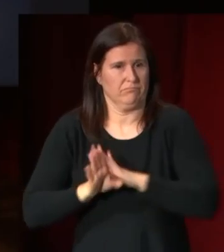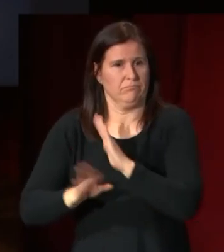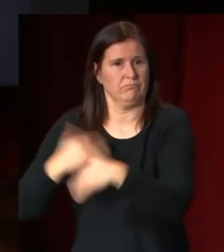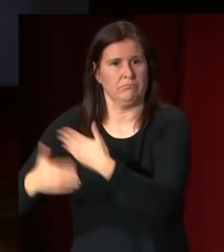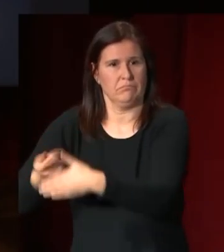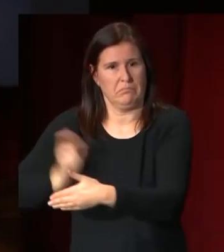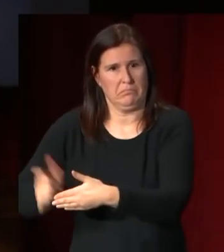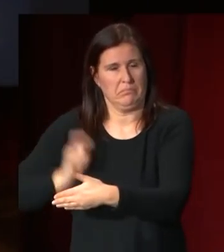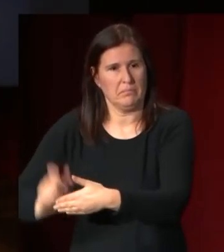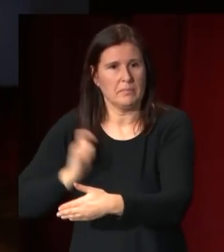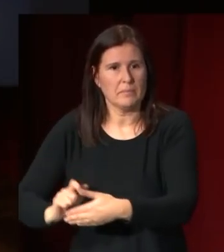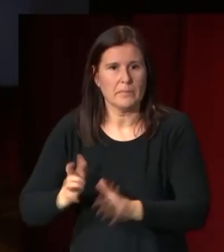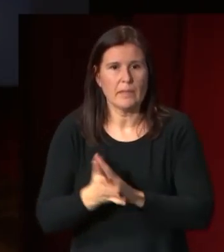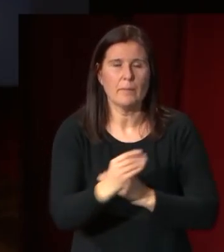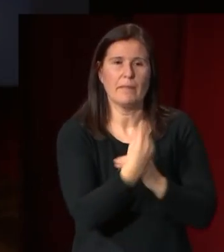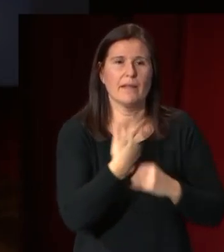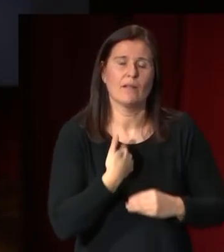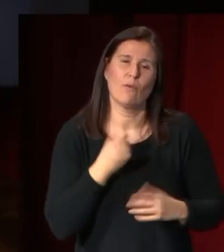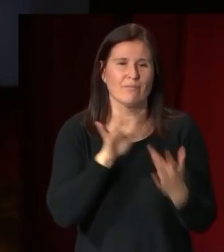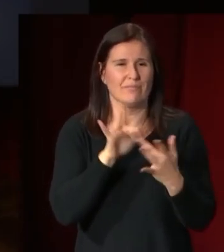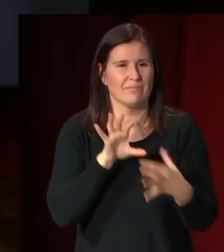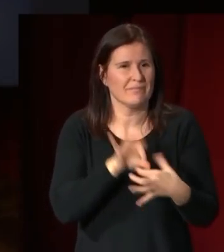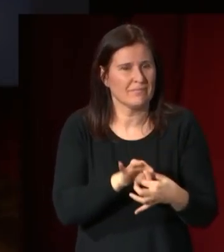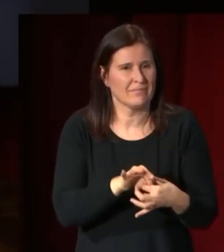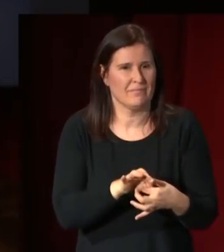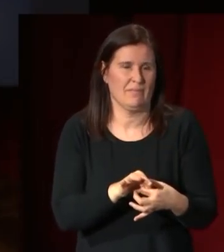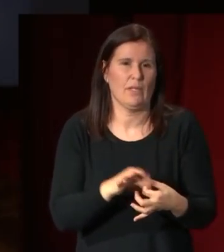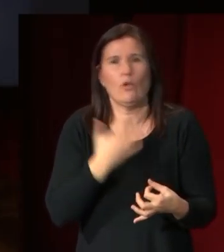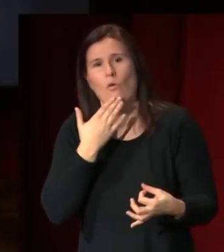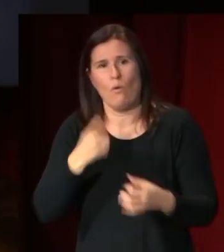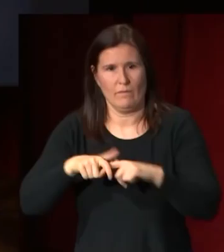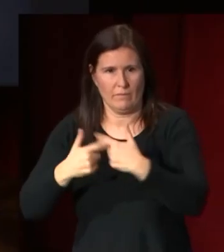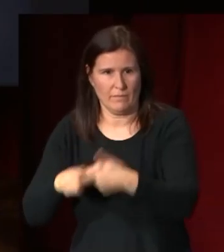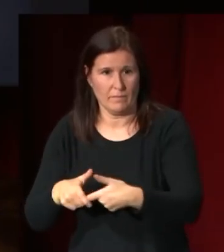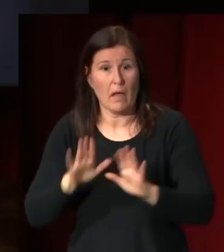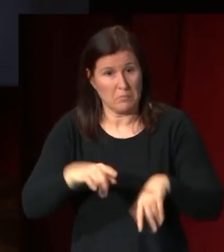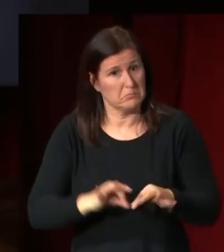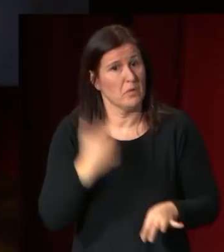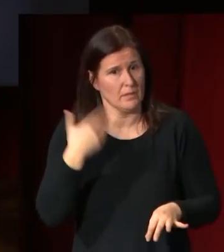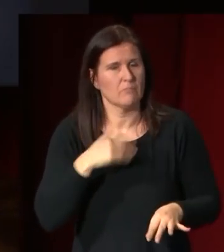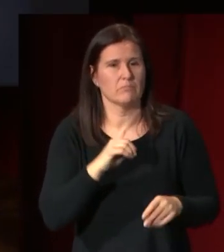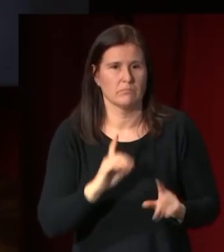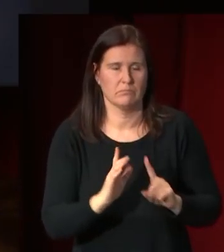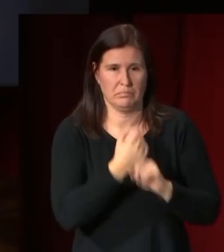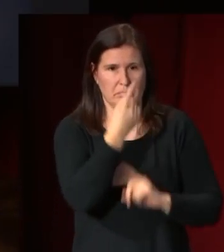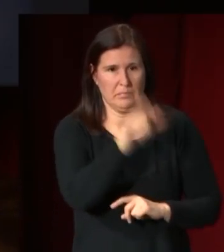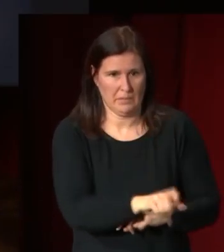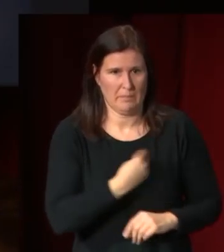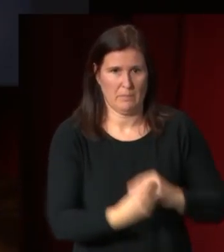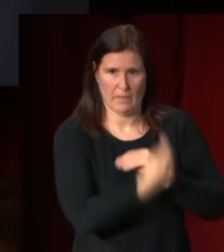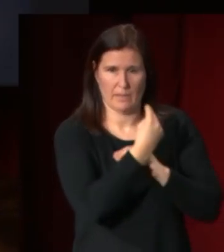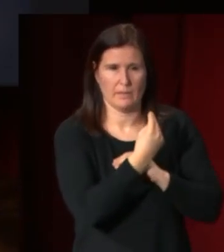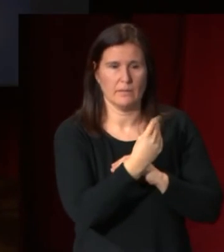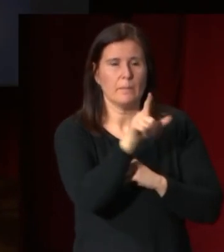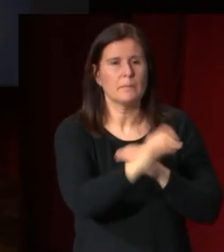además se convierta en alguien más cercano que lo que es alguien que te encarga y tiene la suerte de encontrarlo y ese mecenas